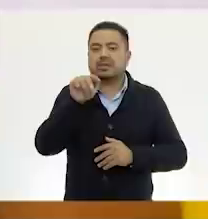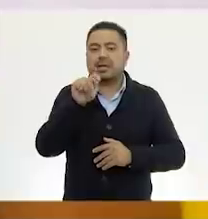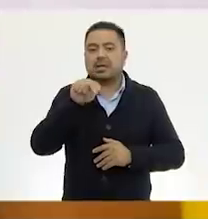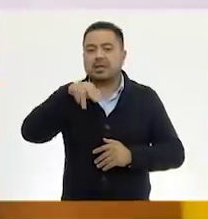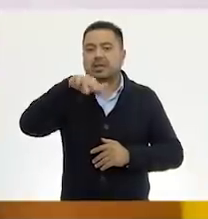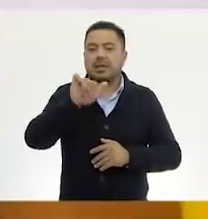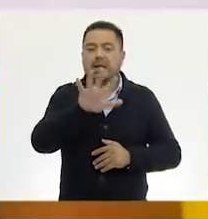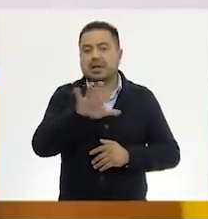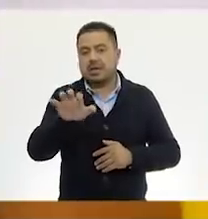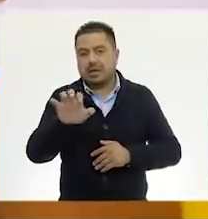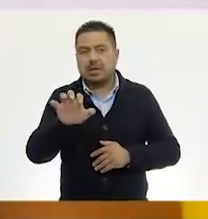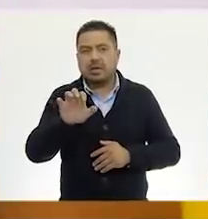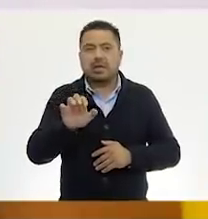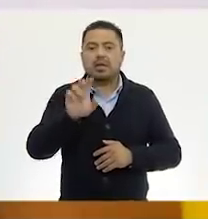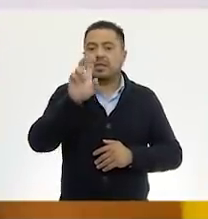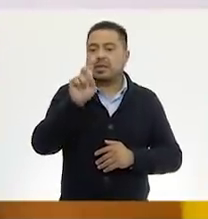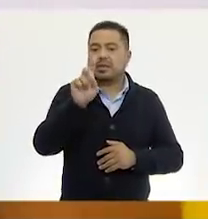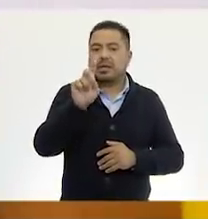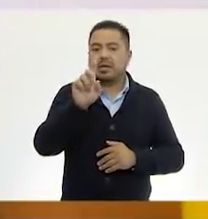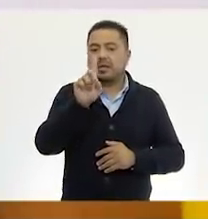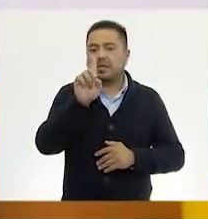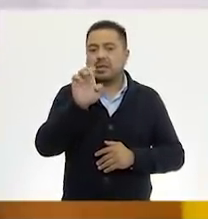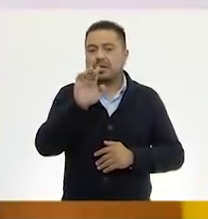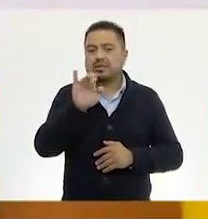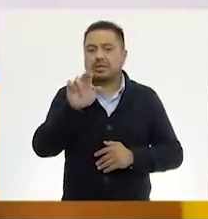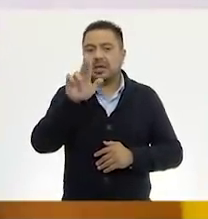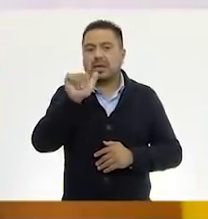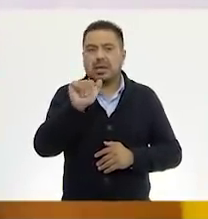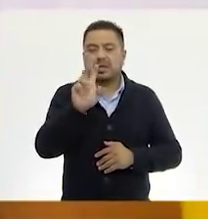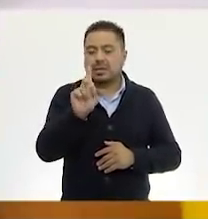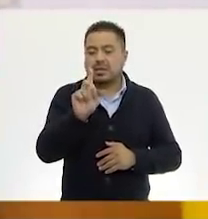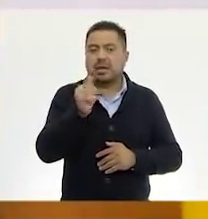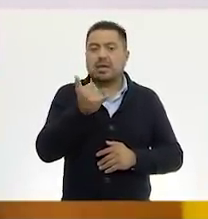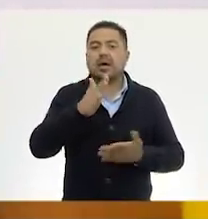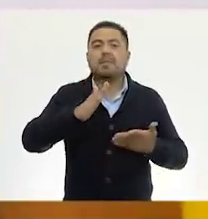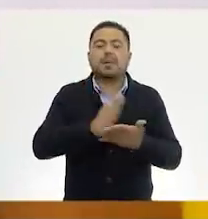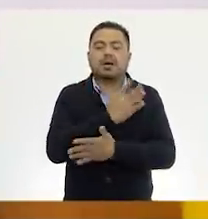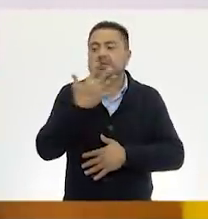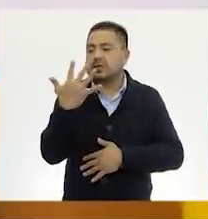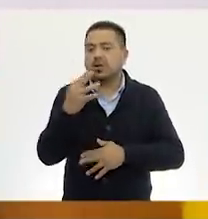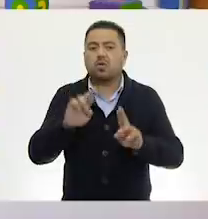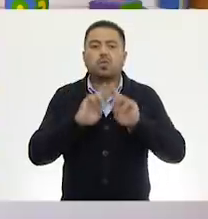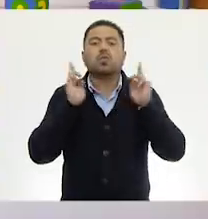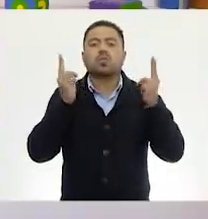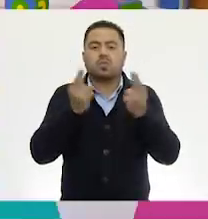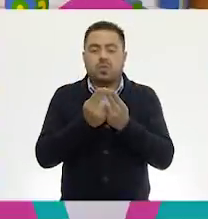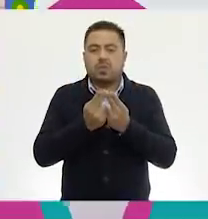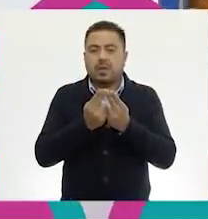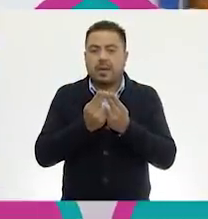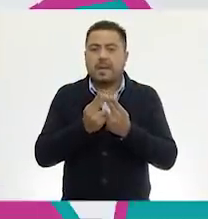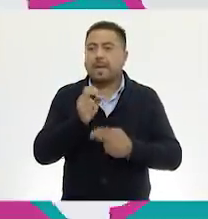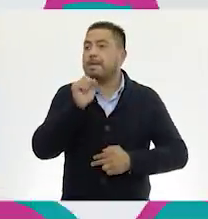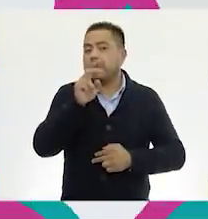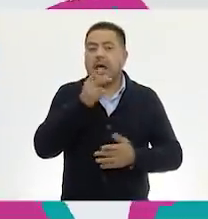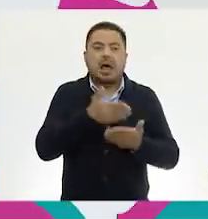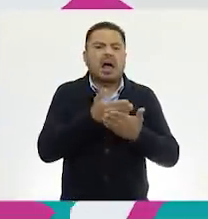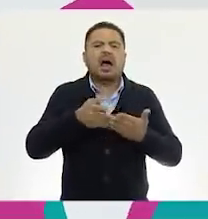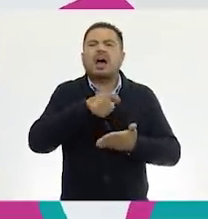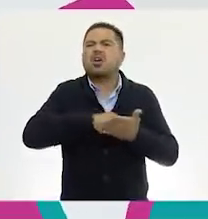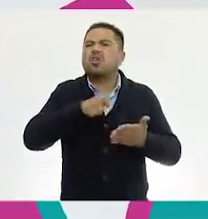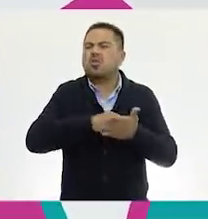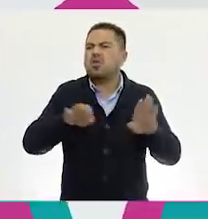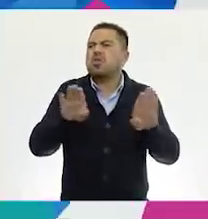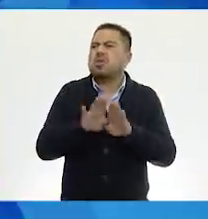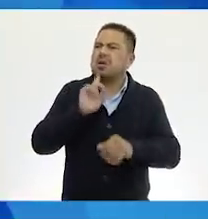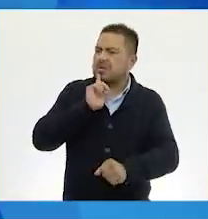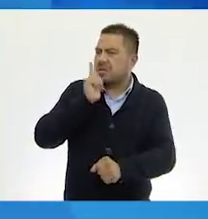500. Las 30 decenas, 30. Y las 5 unidades, 5. Ok. A ver, vamos a ver cómo está escrito.